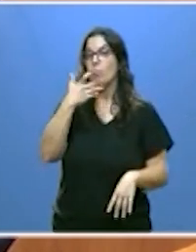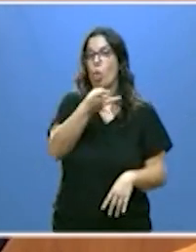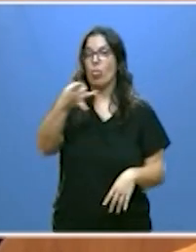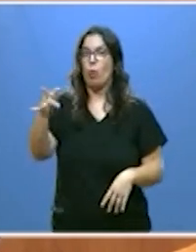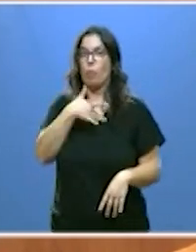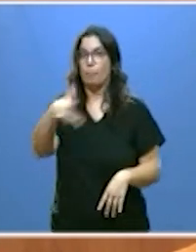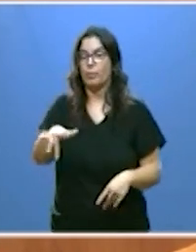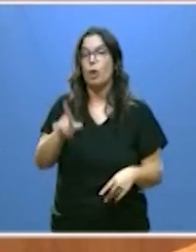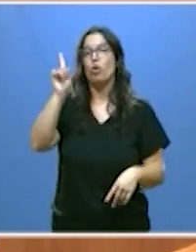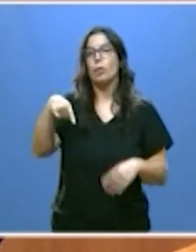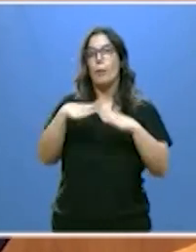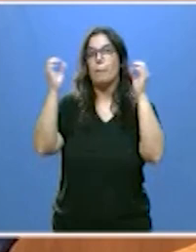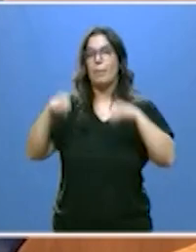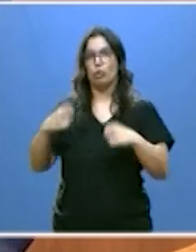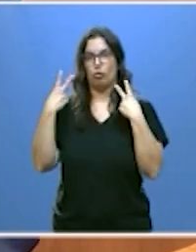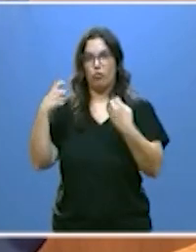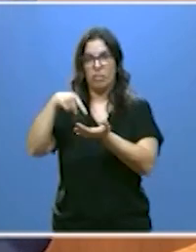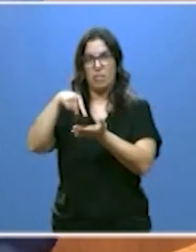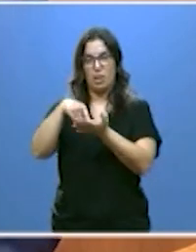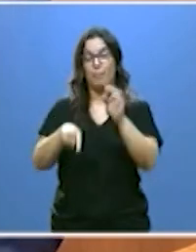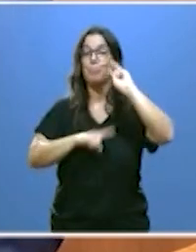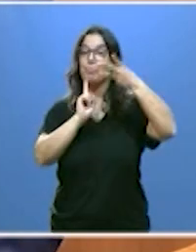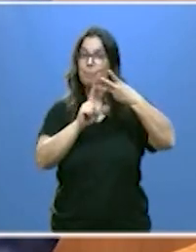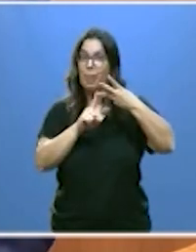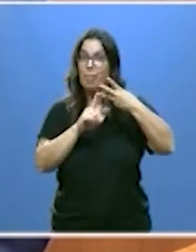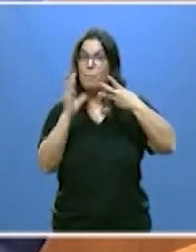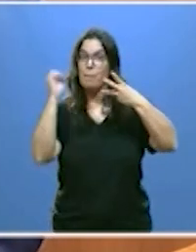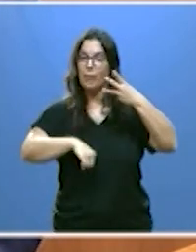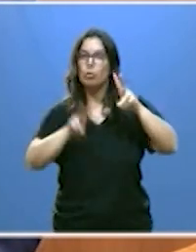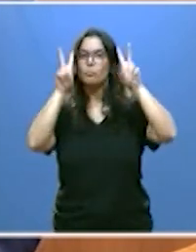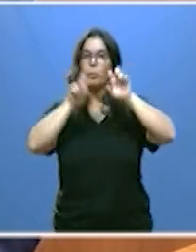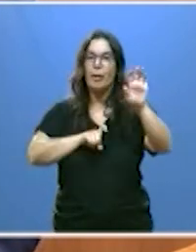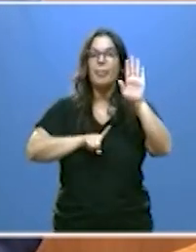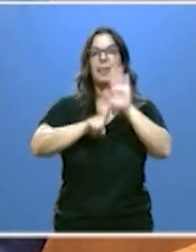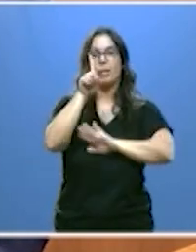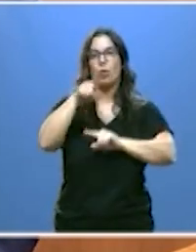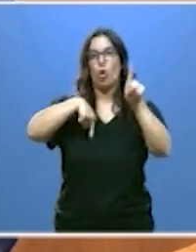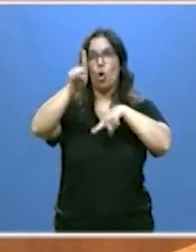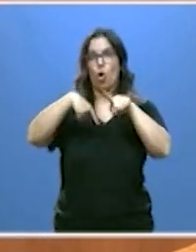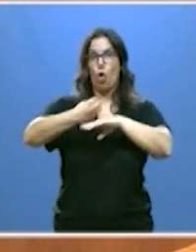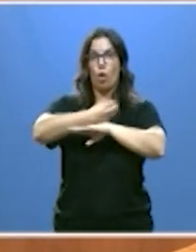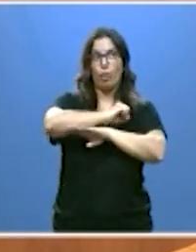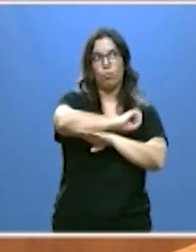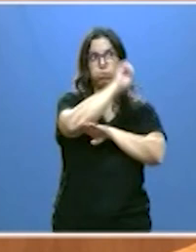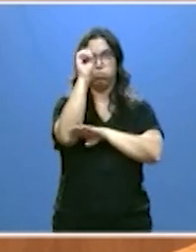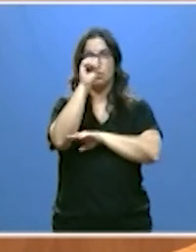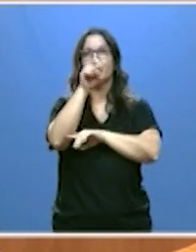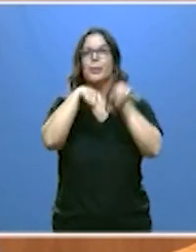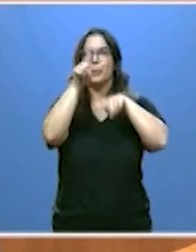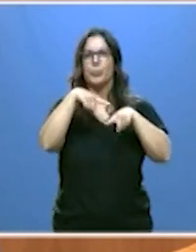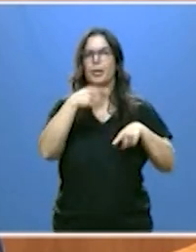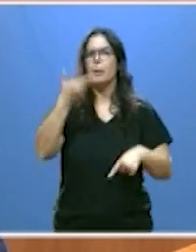deuda y pactos fiscales. Y un tercer pacto sobre el desarrollo del corredor atlántico clave para la